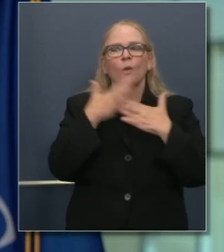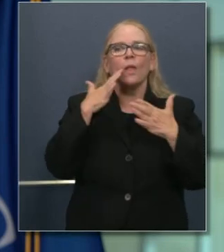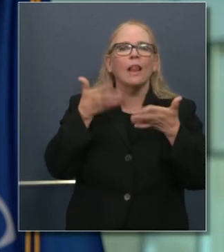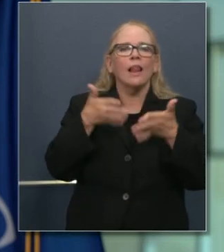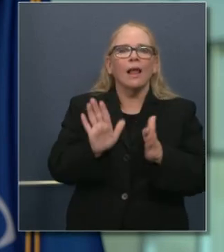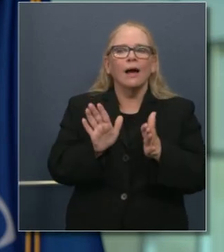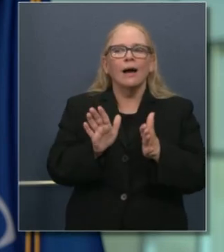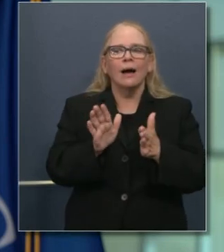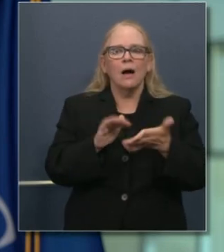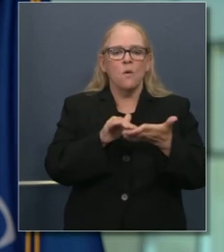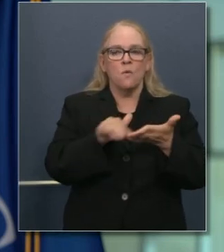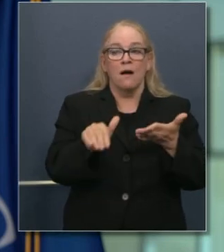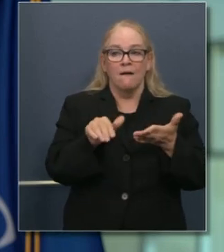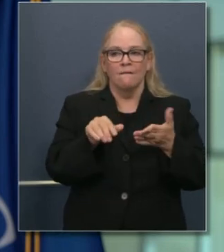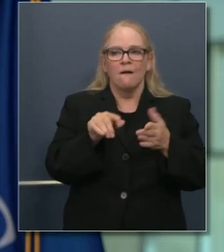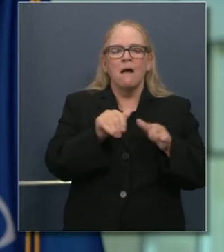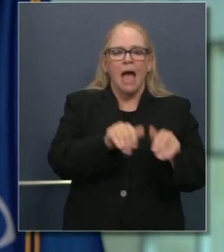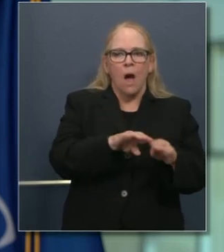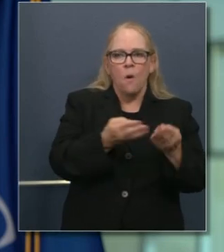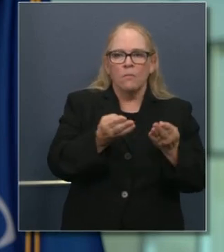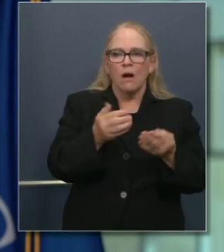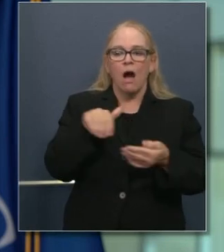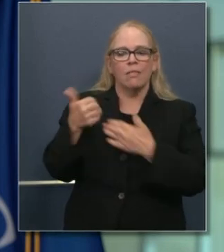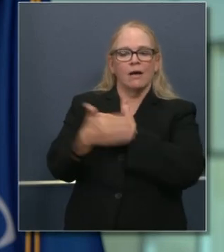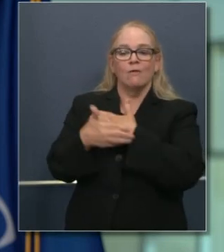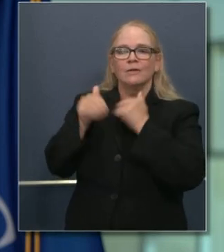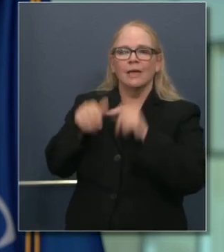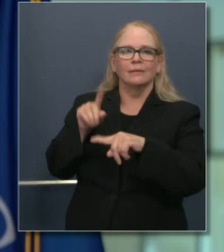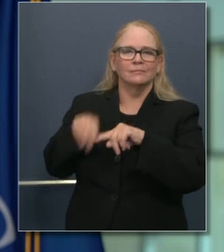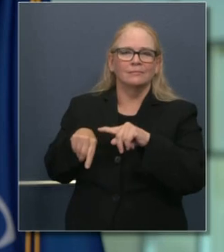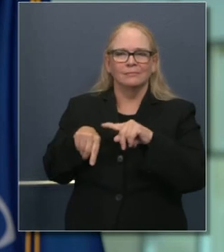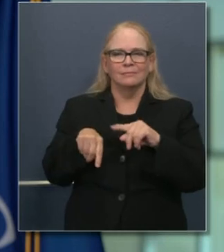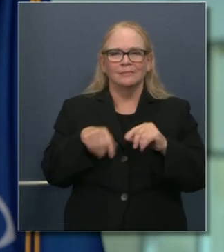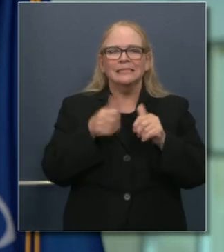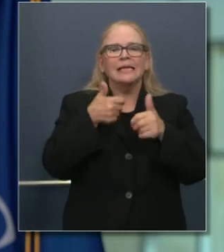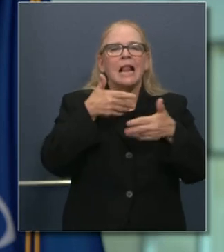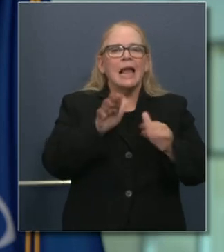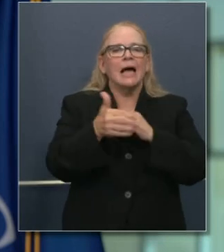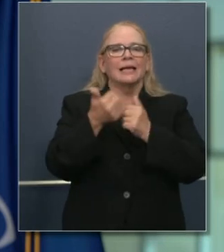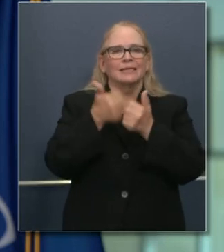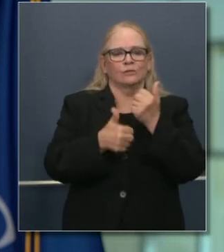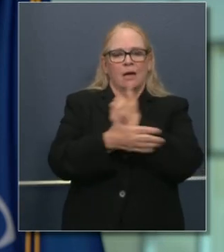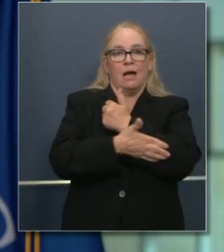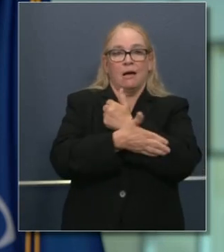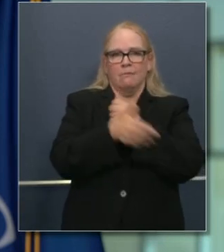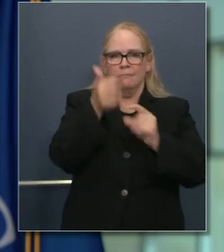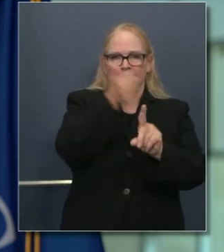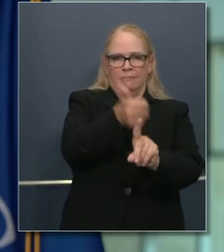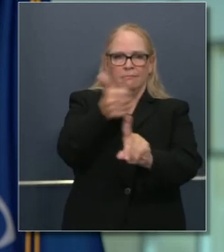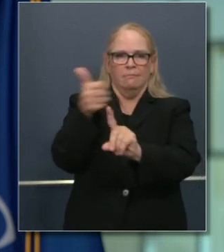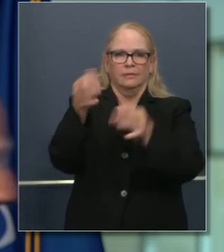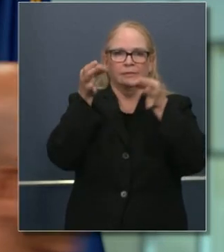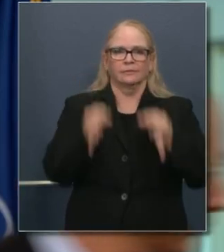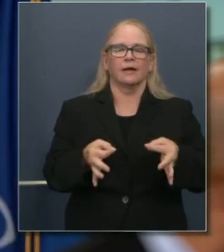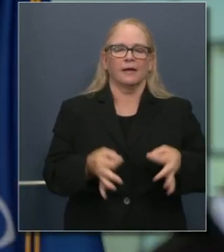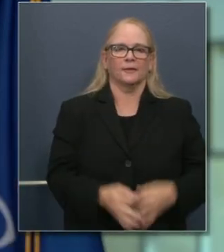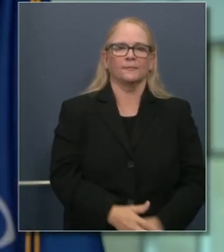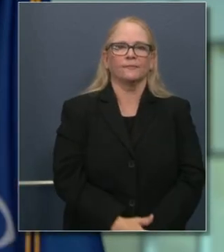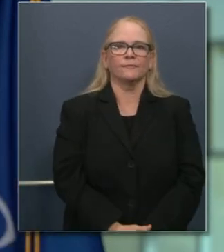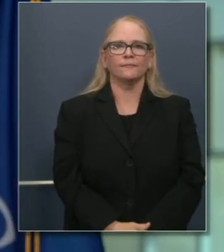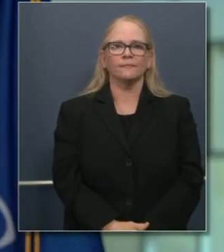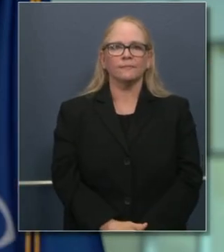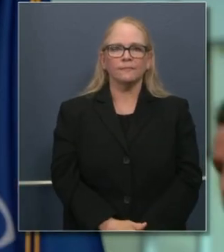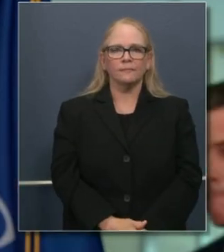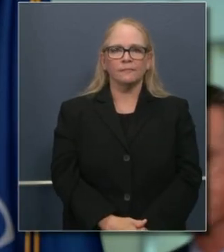renuncias para determinar si es lo adecuado para esos distritos en esos condados. El condado de Orange y otros condados incluidos.